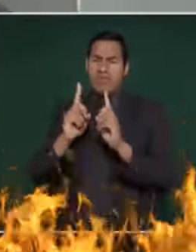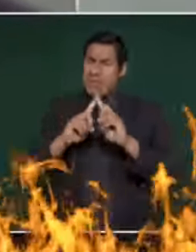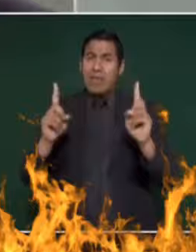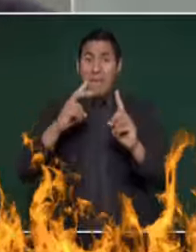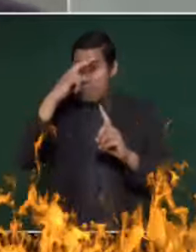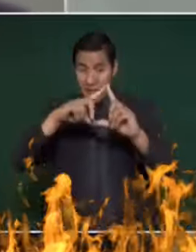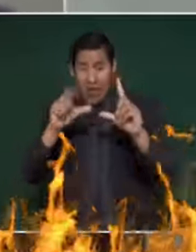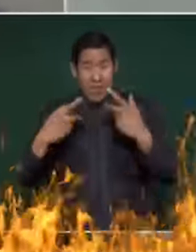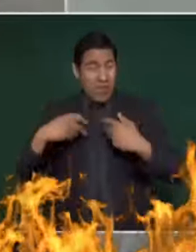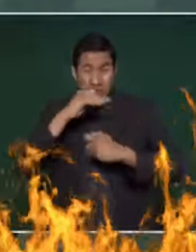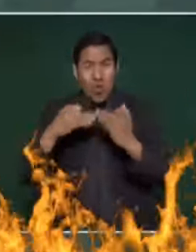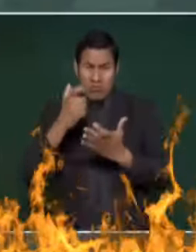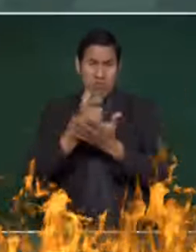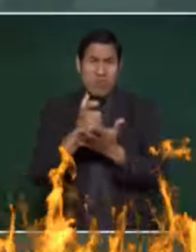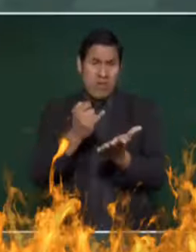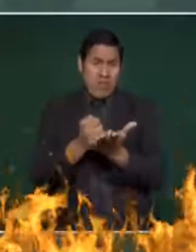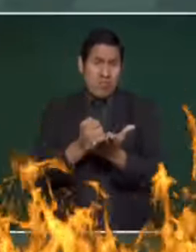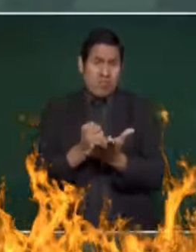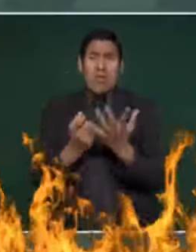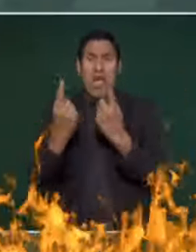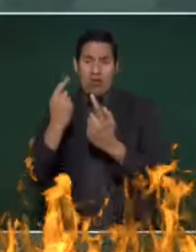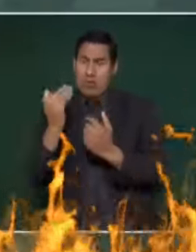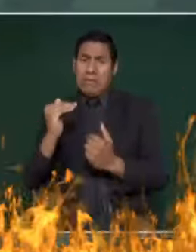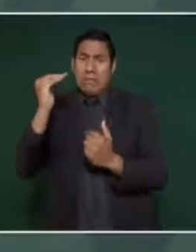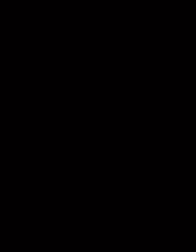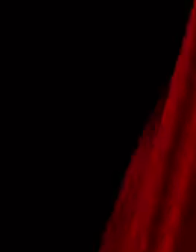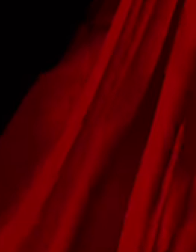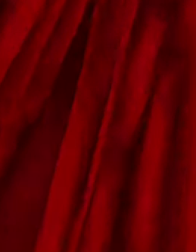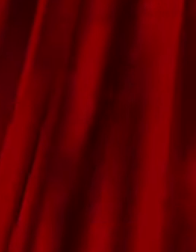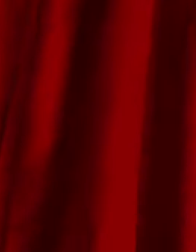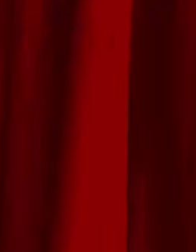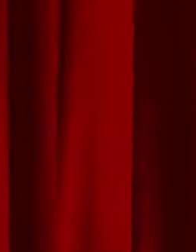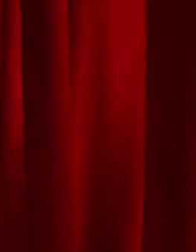mexicanos pagamos impuestos unos más otros menos hasta la gente más humilde